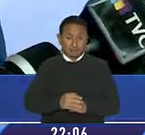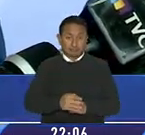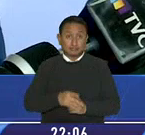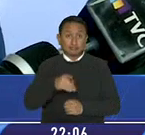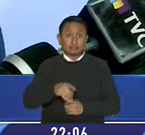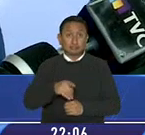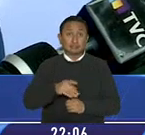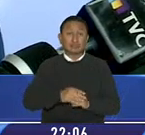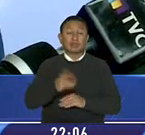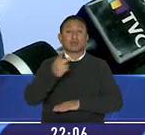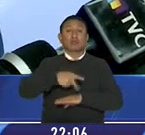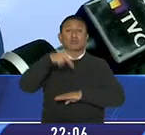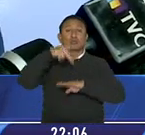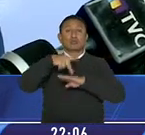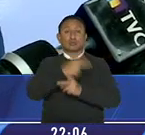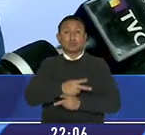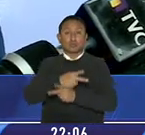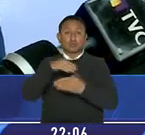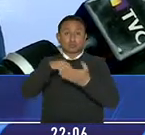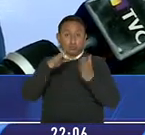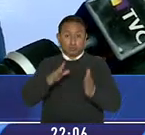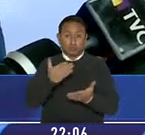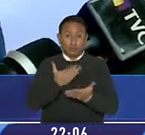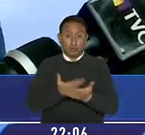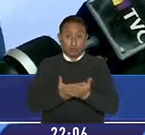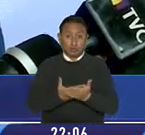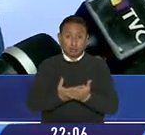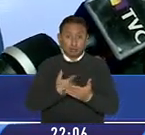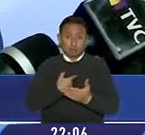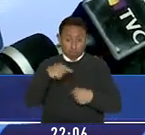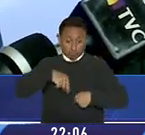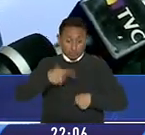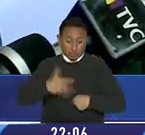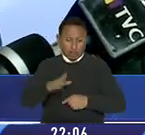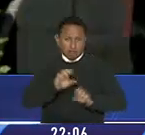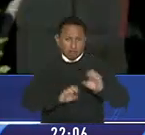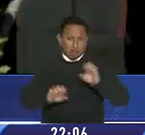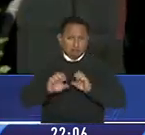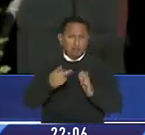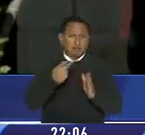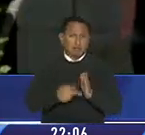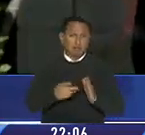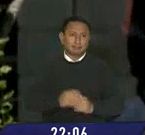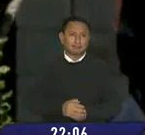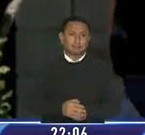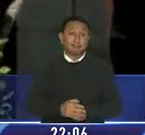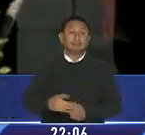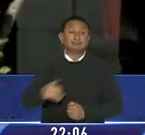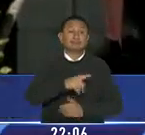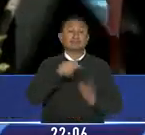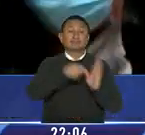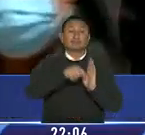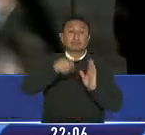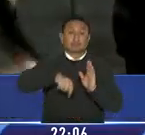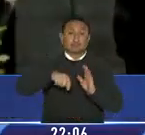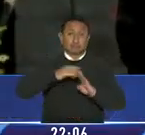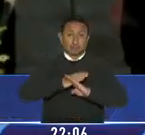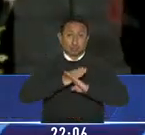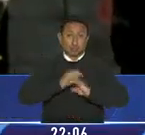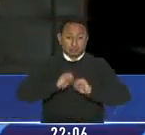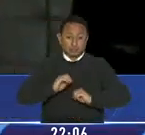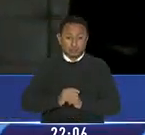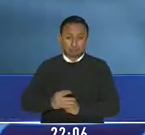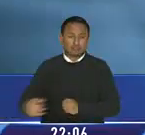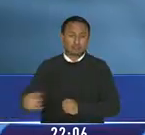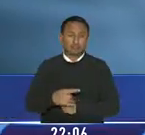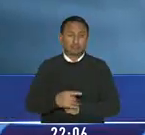profesional del Departamento de Consejería Estudiantil, que es la evidencia sobre la cual nosotros podemos evaluar los hechos. La defensa de la joven sostuvo que por la falta